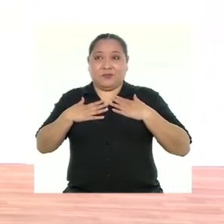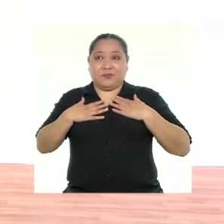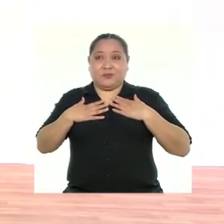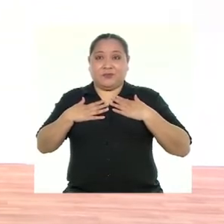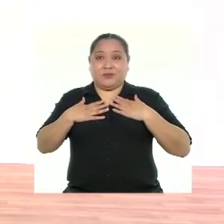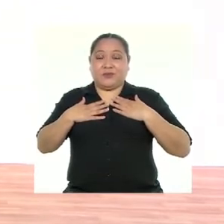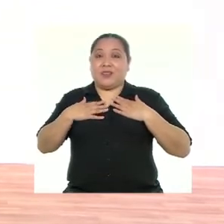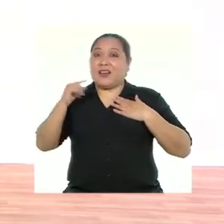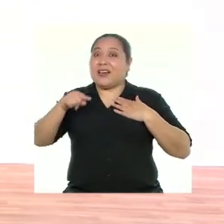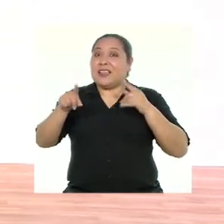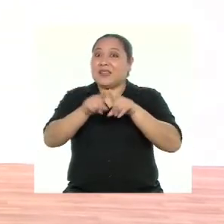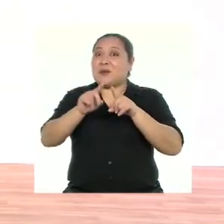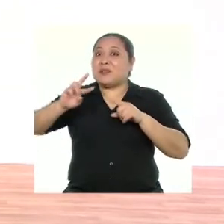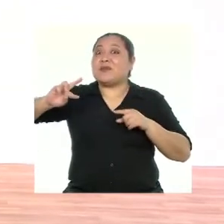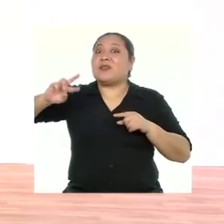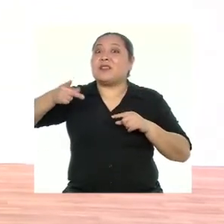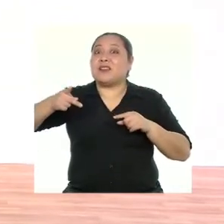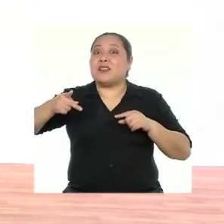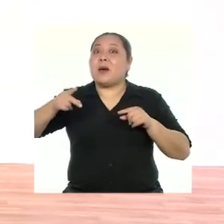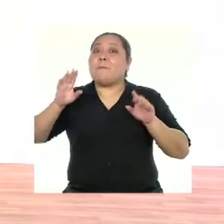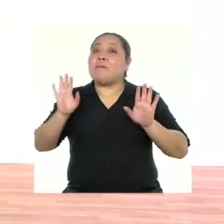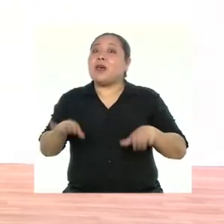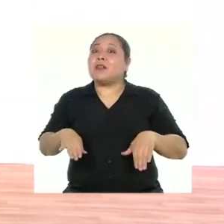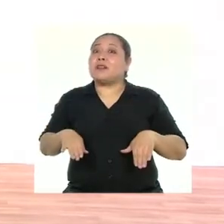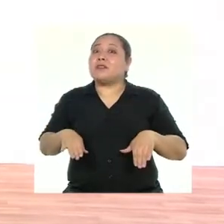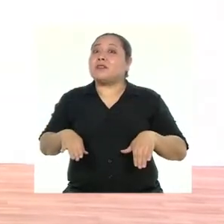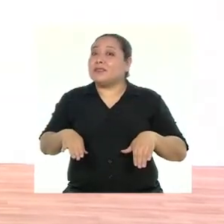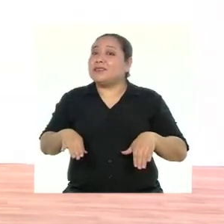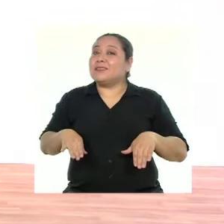Y aquí también invertimos. Piernas.